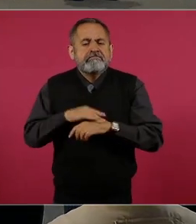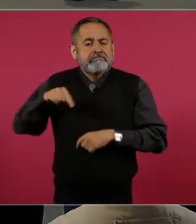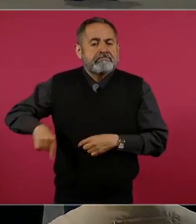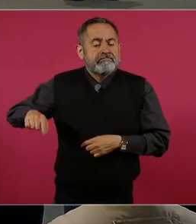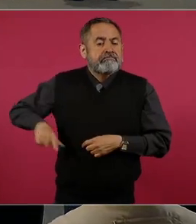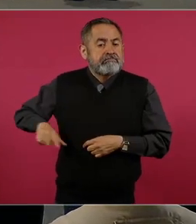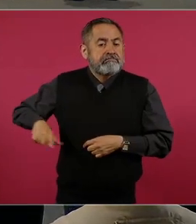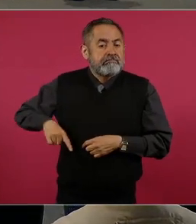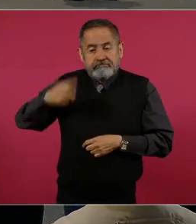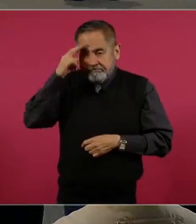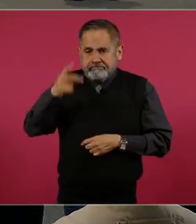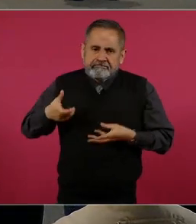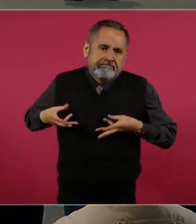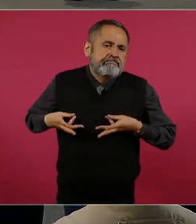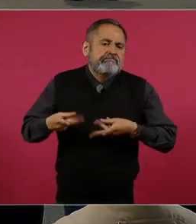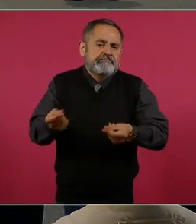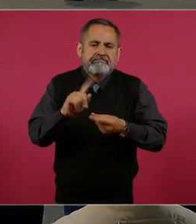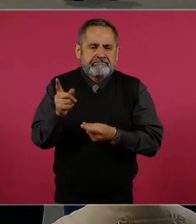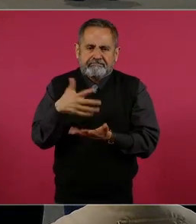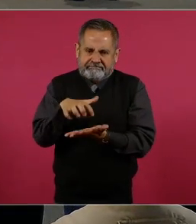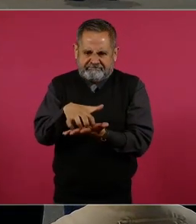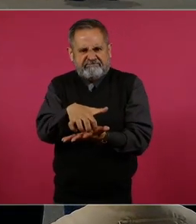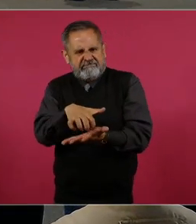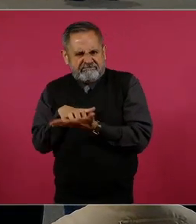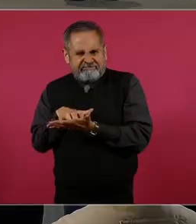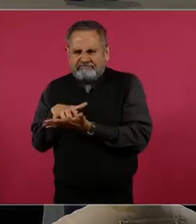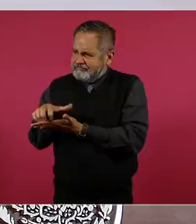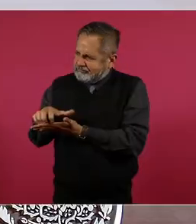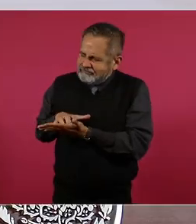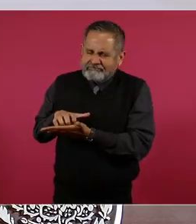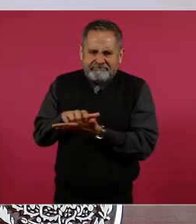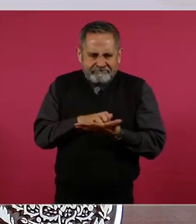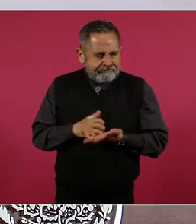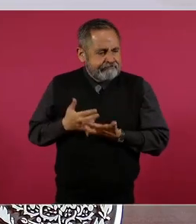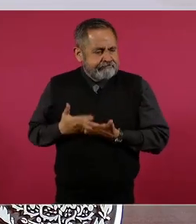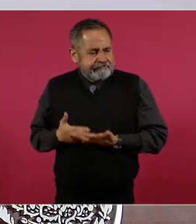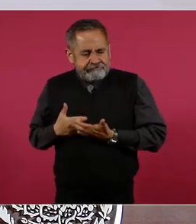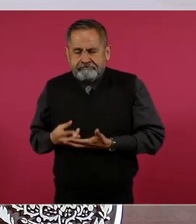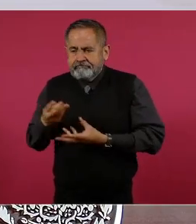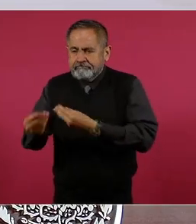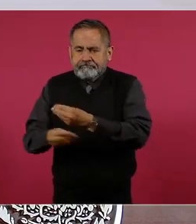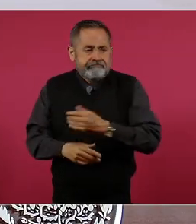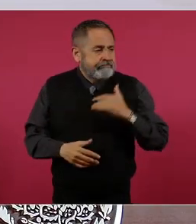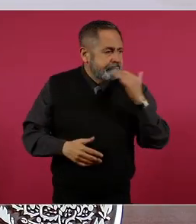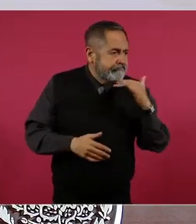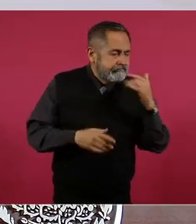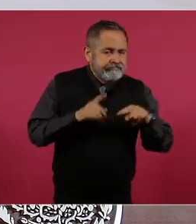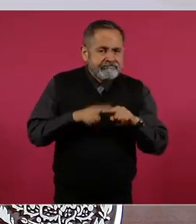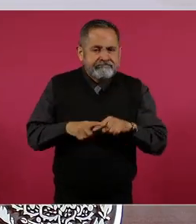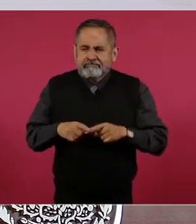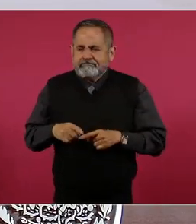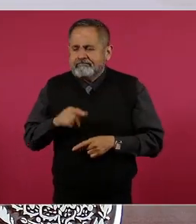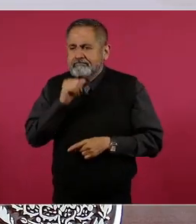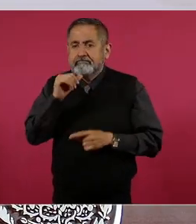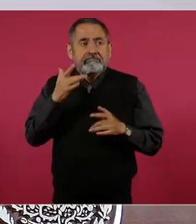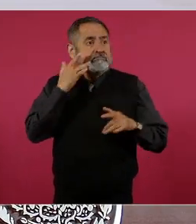austeridad en el gasto, también el combate a la corrupción y la eliminación del gasto suntuario o innecesario.